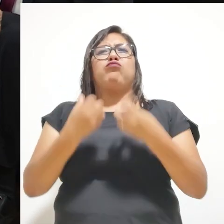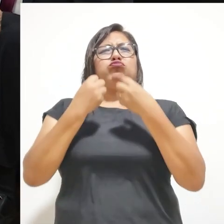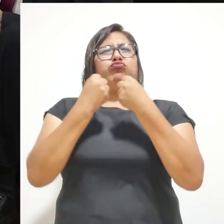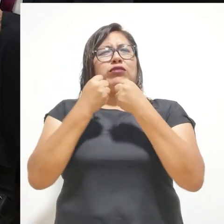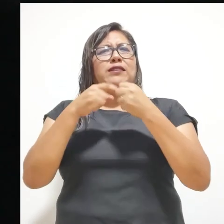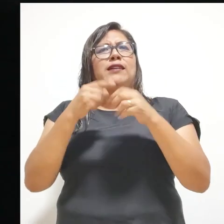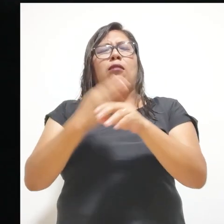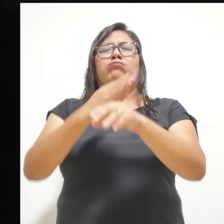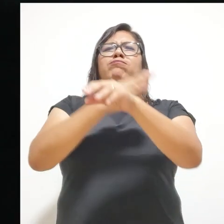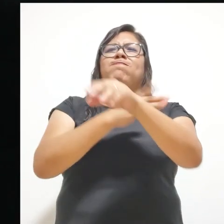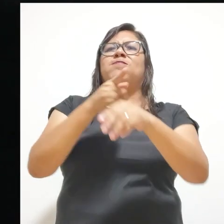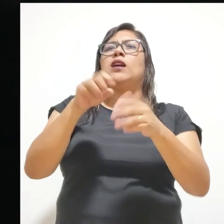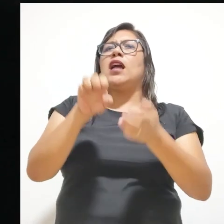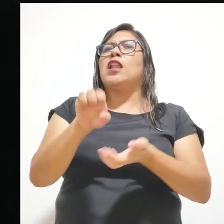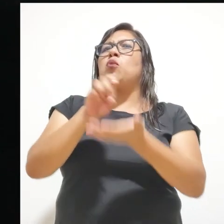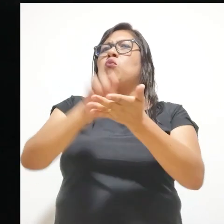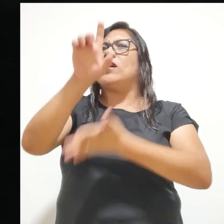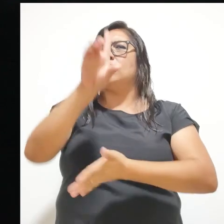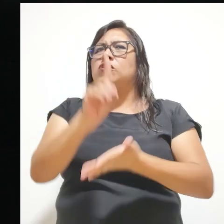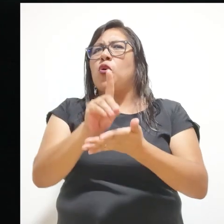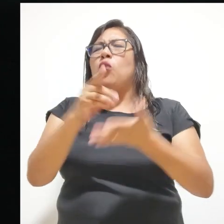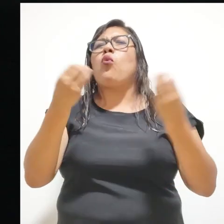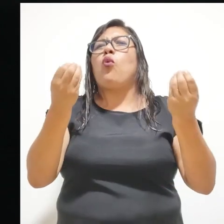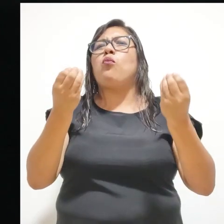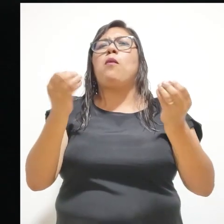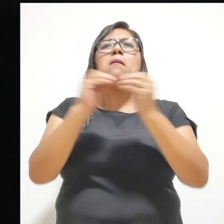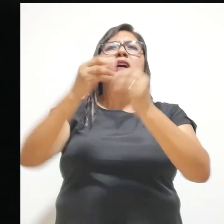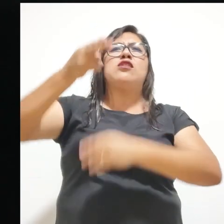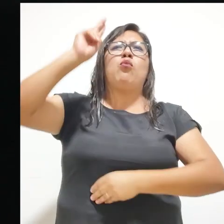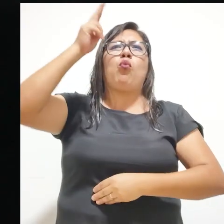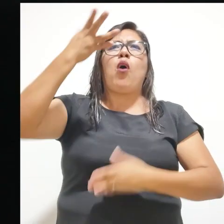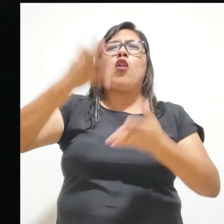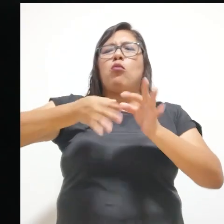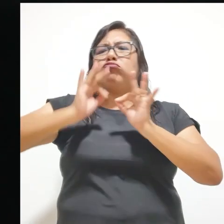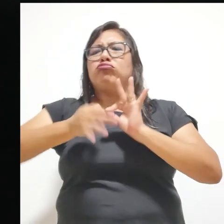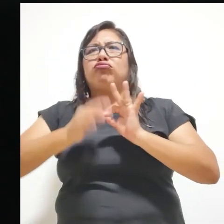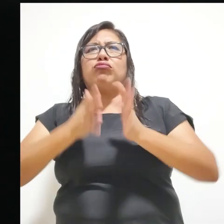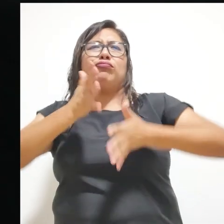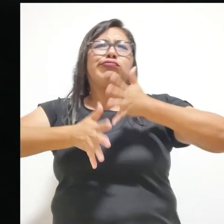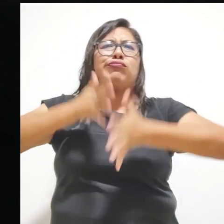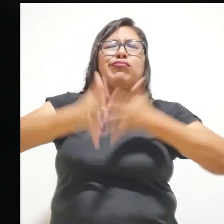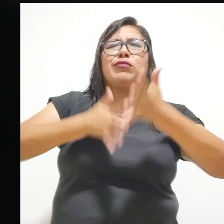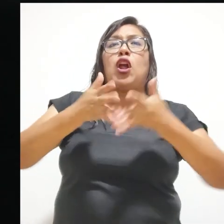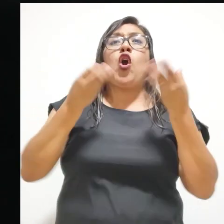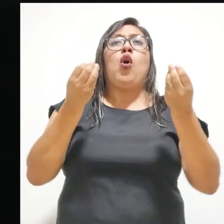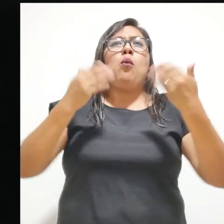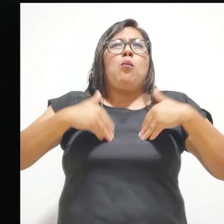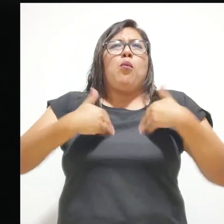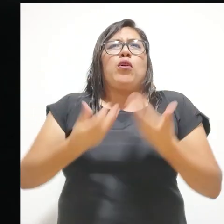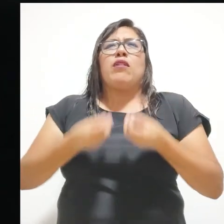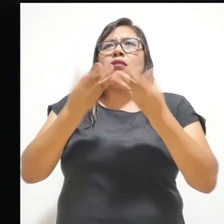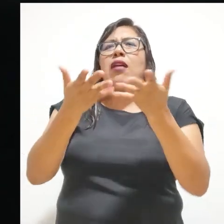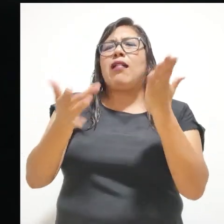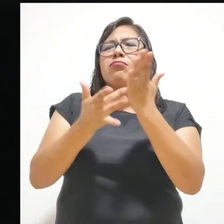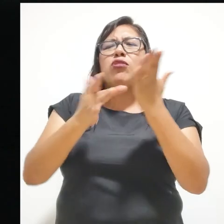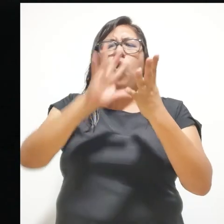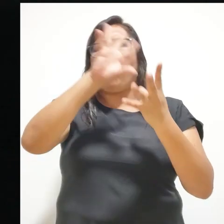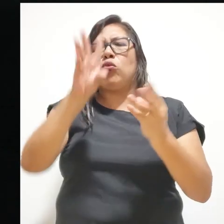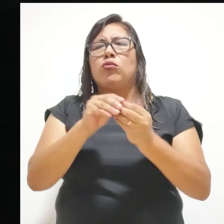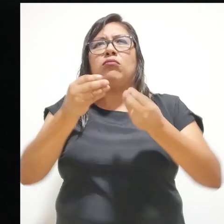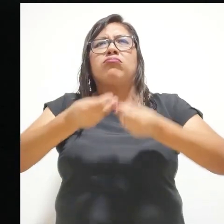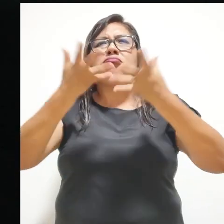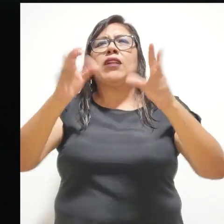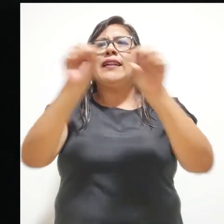a fortalecer esta educación inclusiva? ¿Cómo vamos a tener más profesores que sean intérpretes de lengua de señas? ¿Cómo vamos a poner toda la